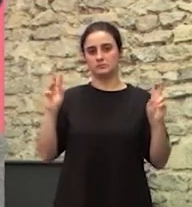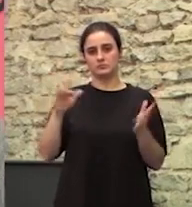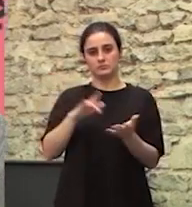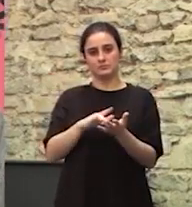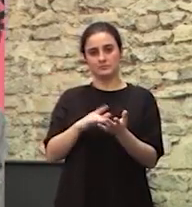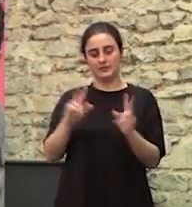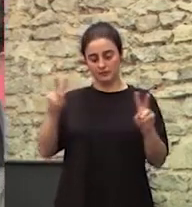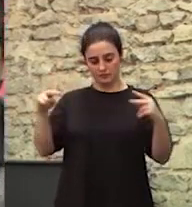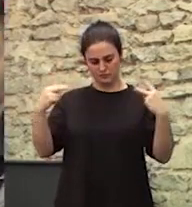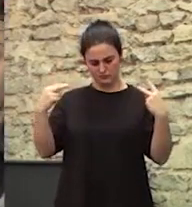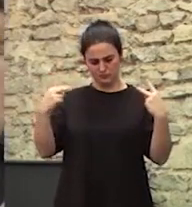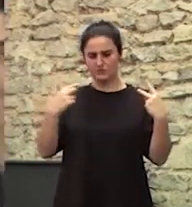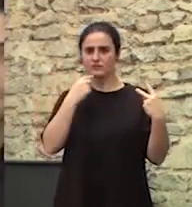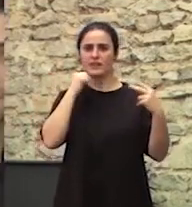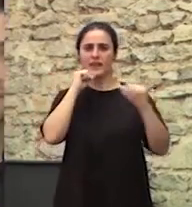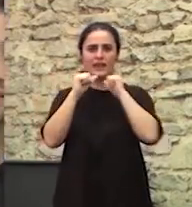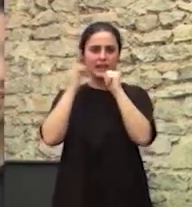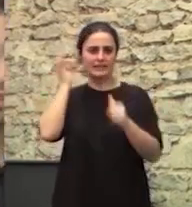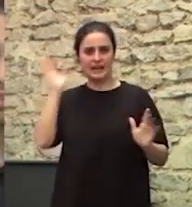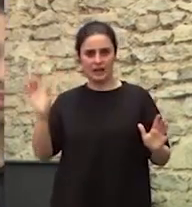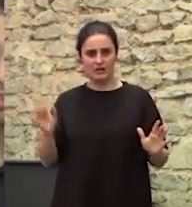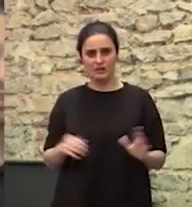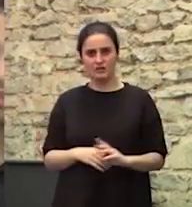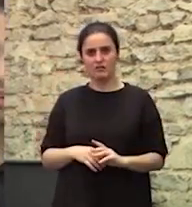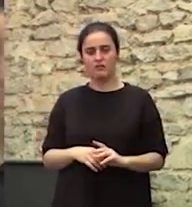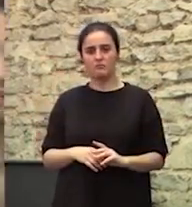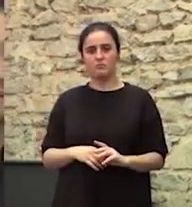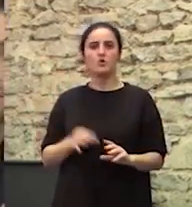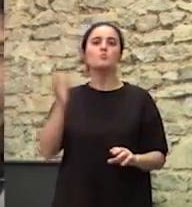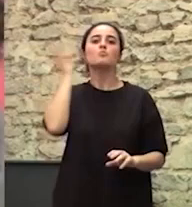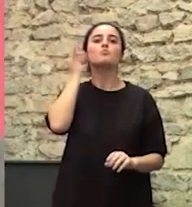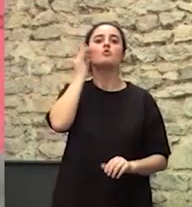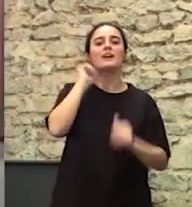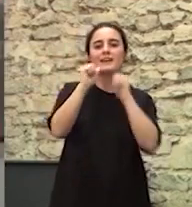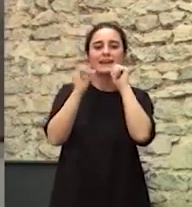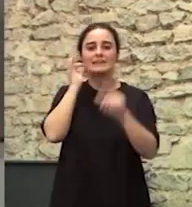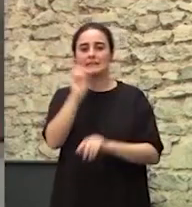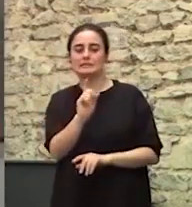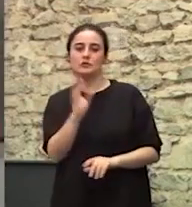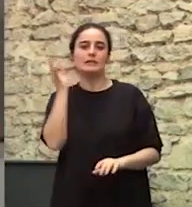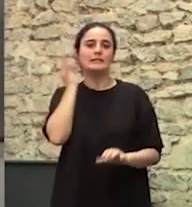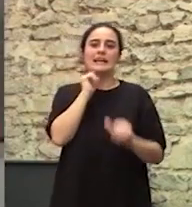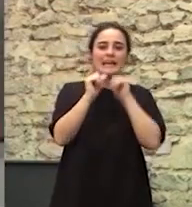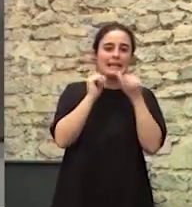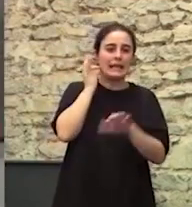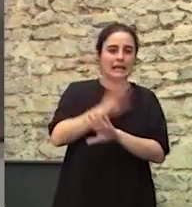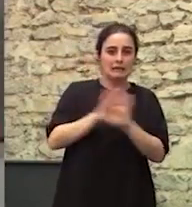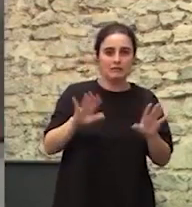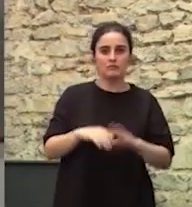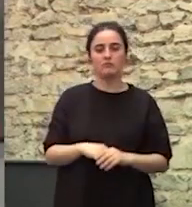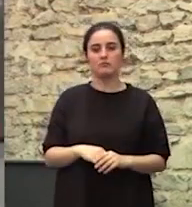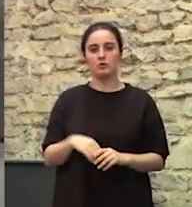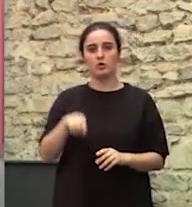Cuando se refieren a nosotras se refieren como la gitana Pero no como la mujer gitana A nosotras se nos